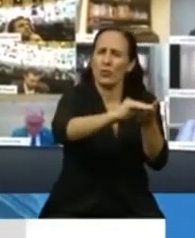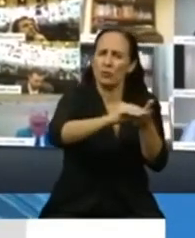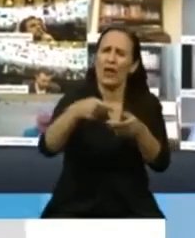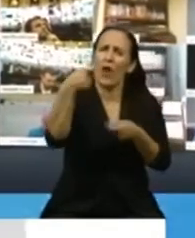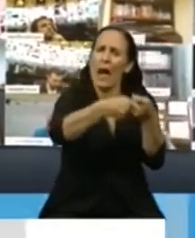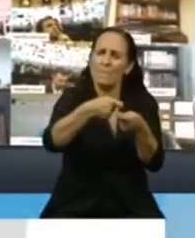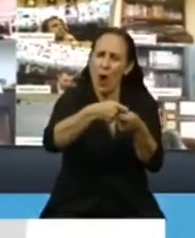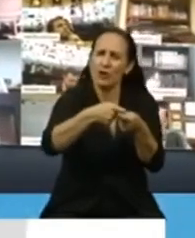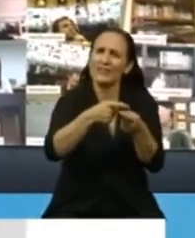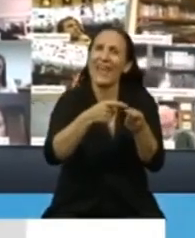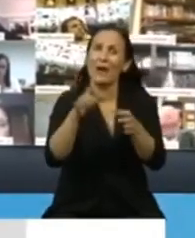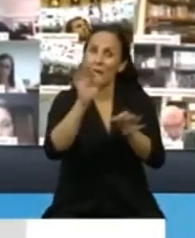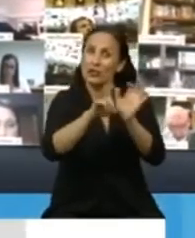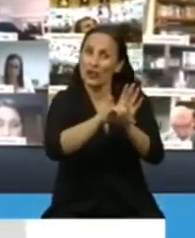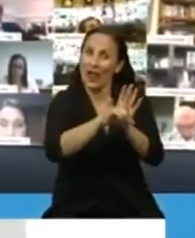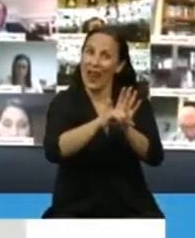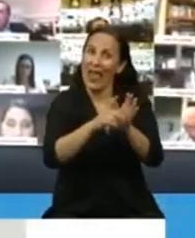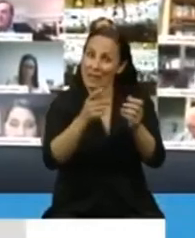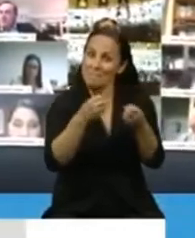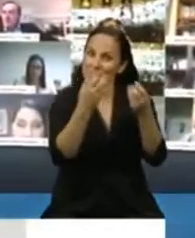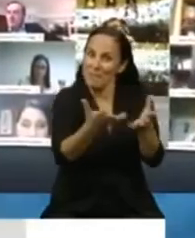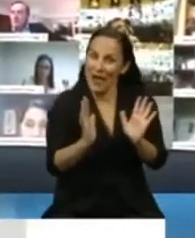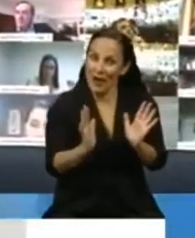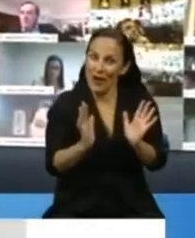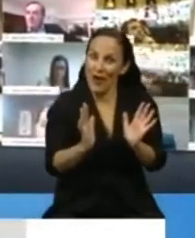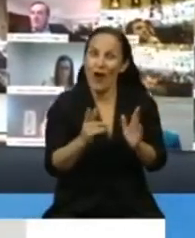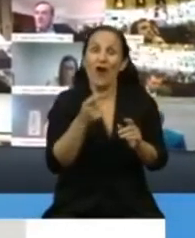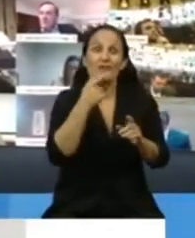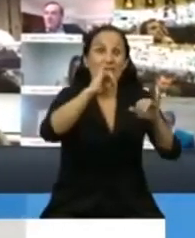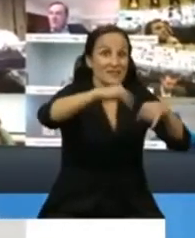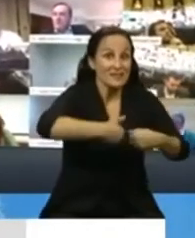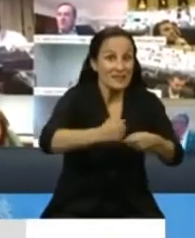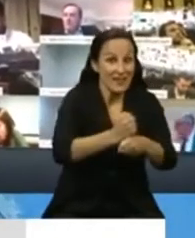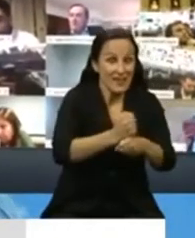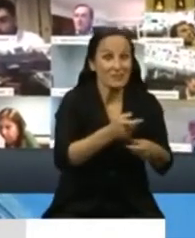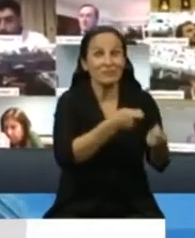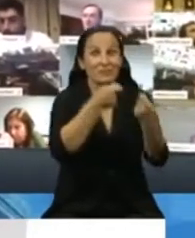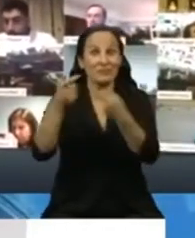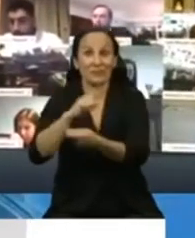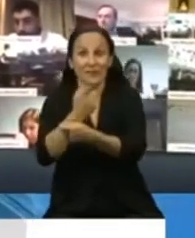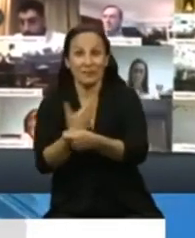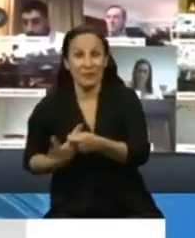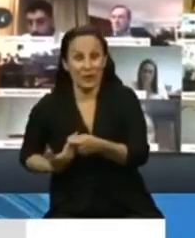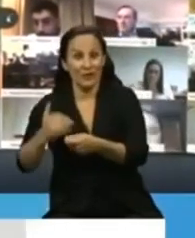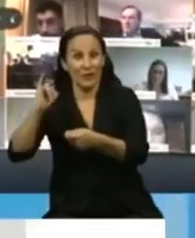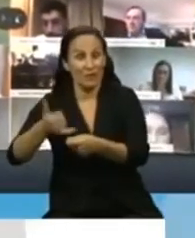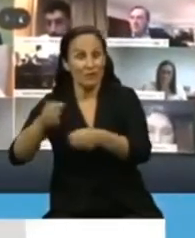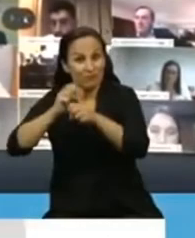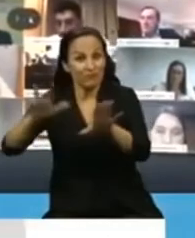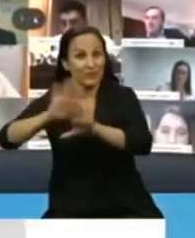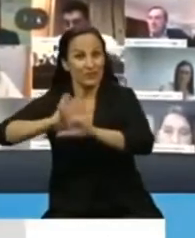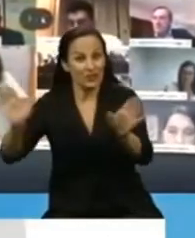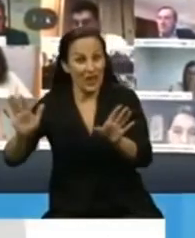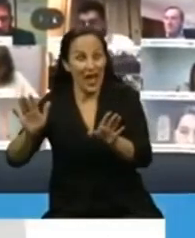si es tomado y se le da vida desde el Ejecutivo, desde la autoridad de aplicación, va a traer resultados